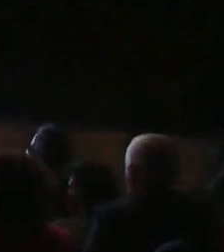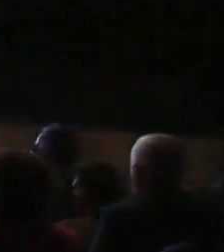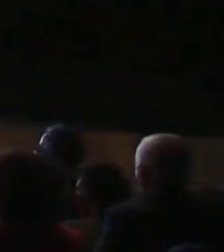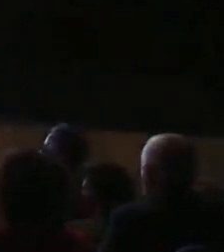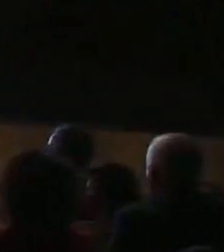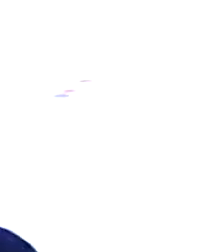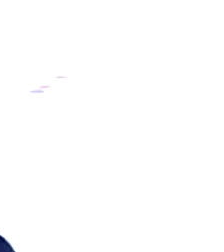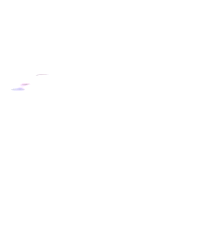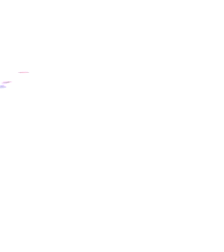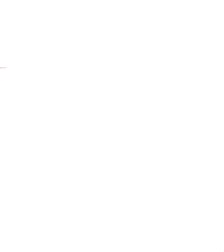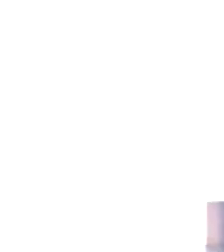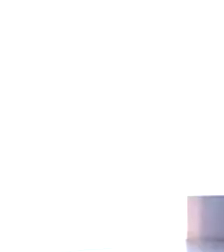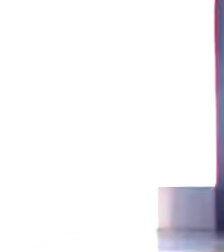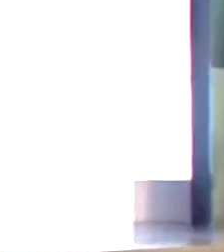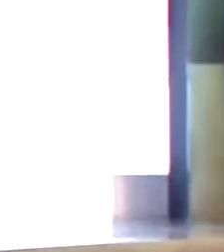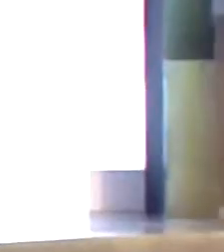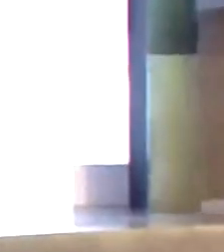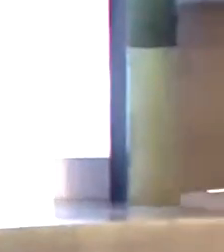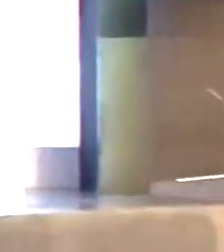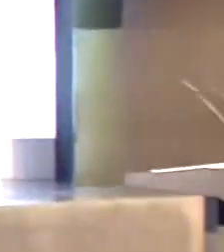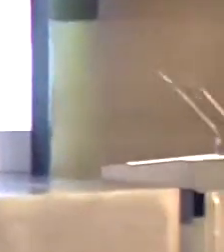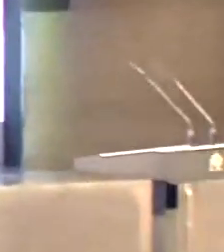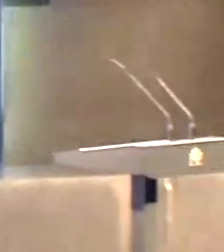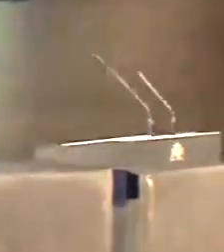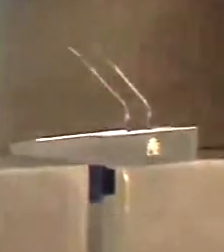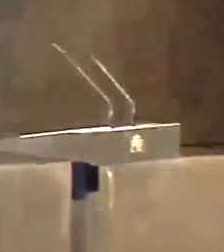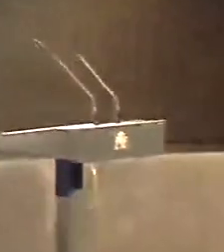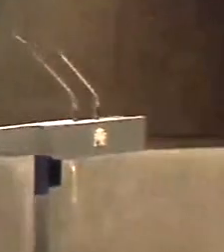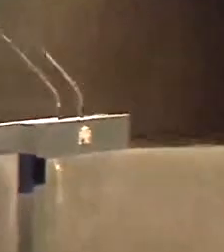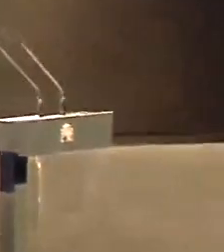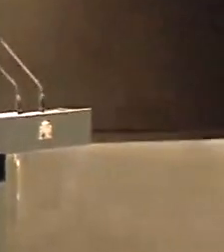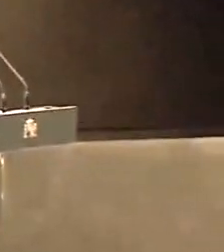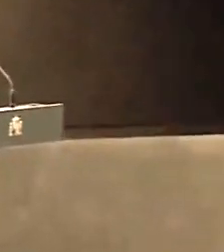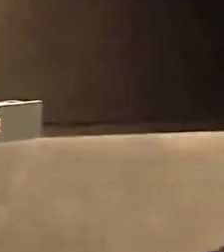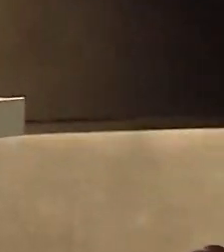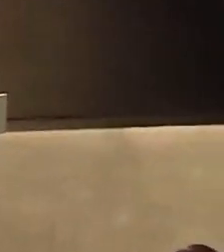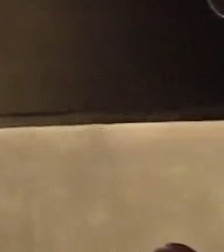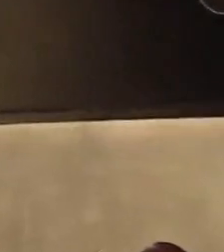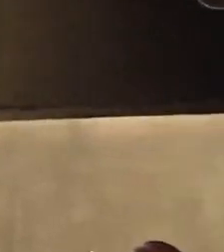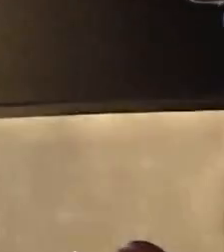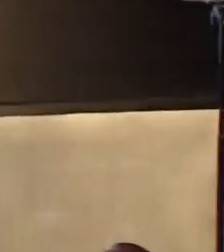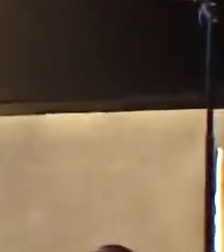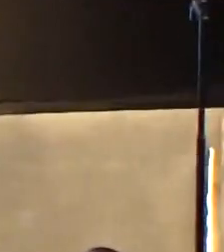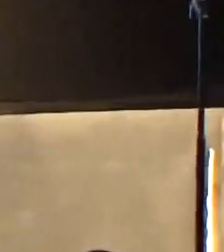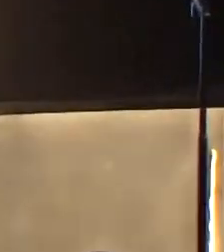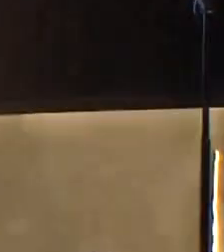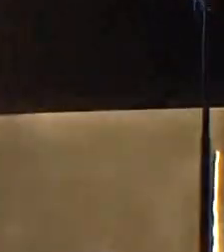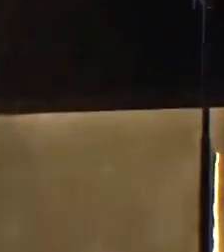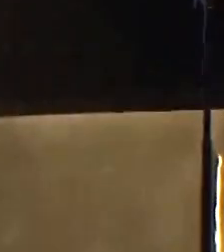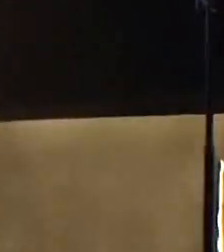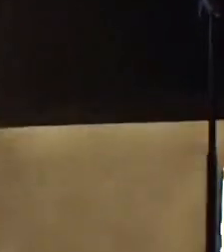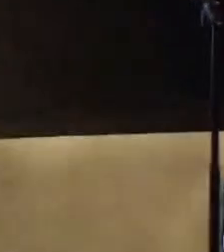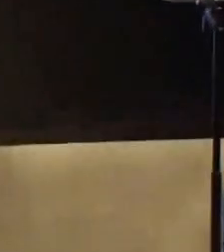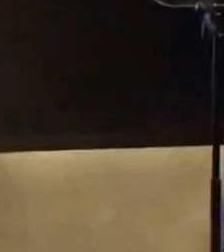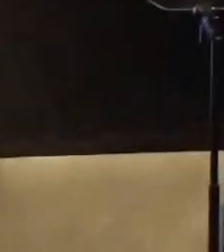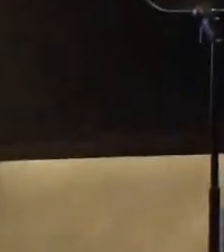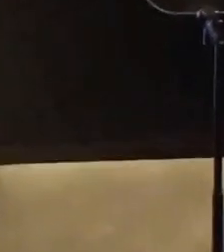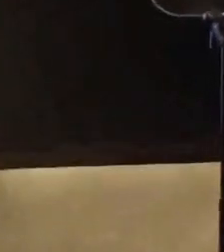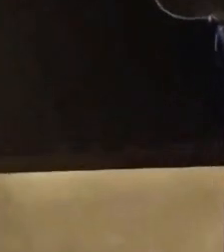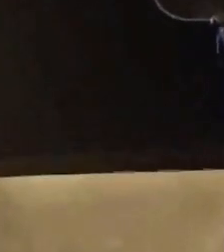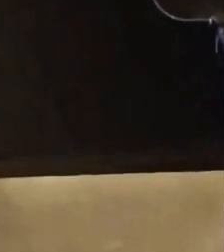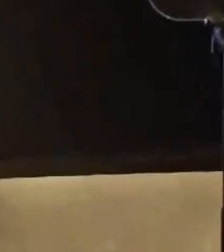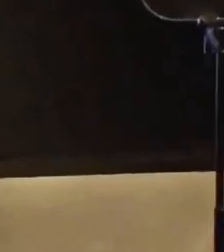Sánchez apela a la unidad para combatir el mayor reto en un siglo, España debe entenderse con España. Lo ha hecho durante la